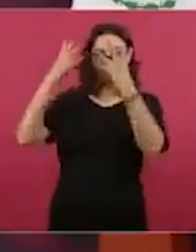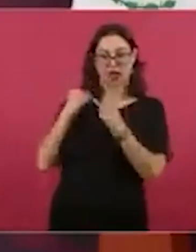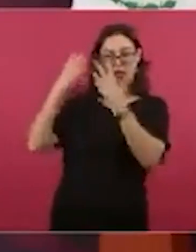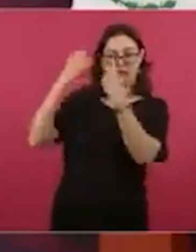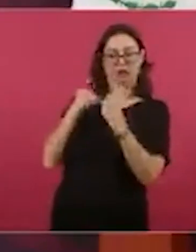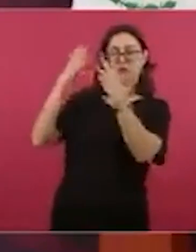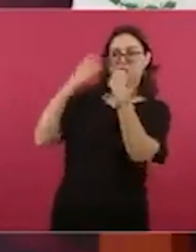las elecciones del 2024.